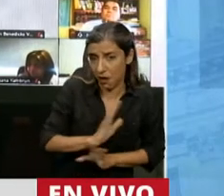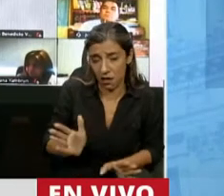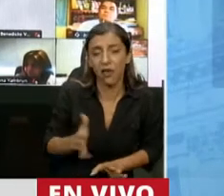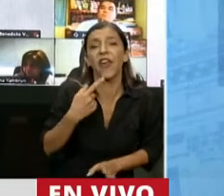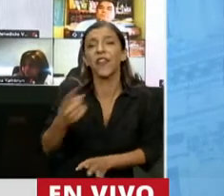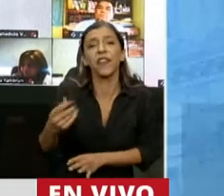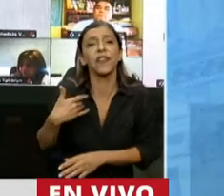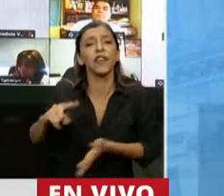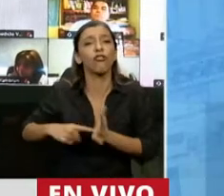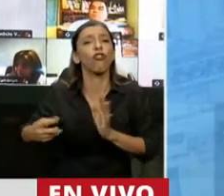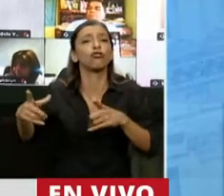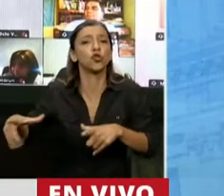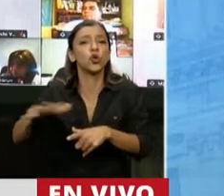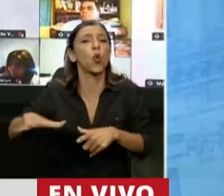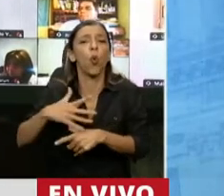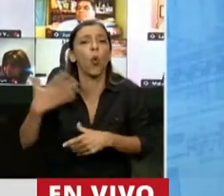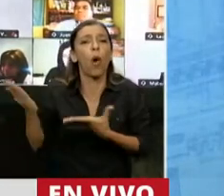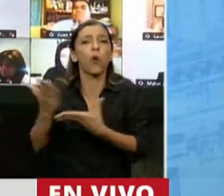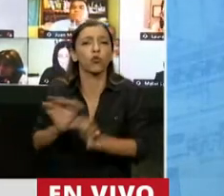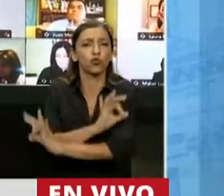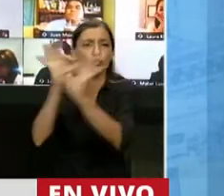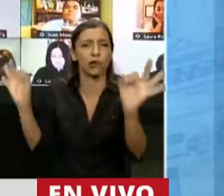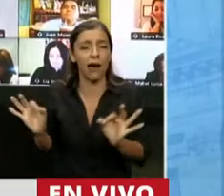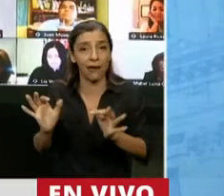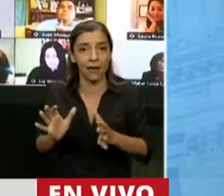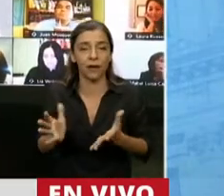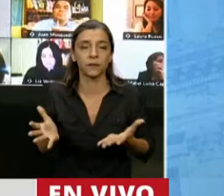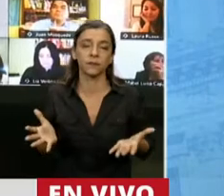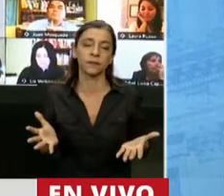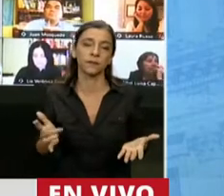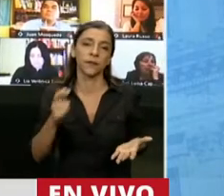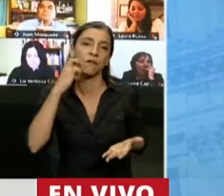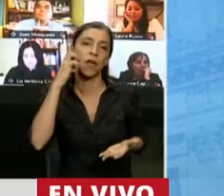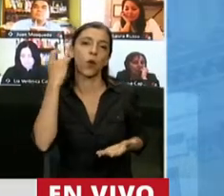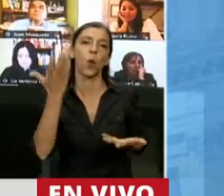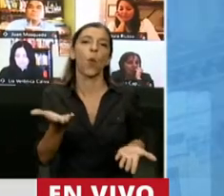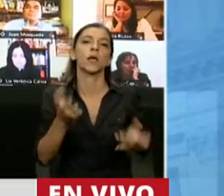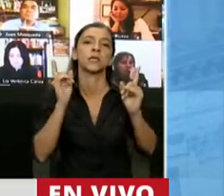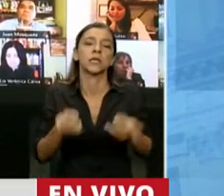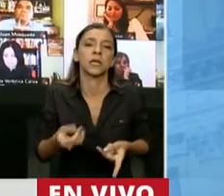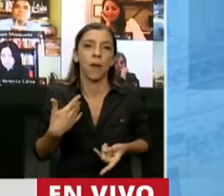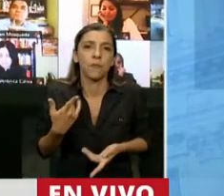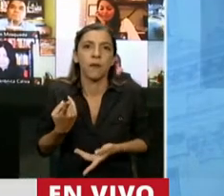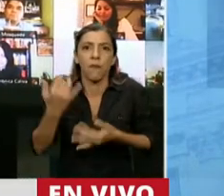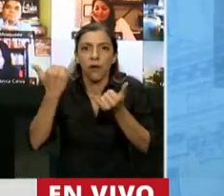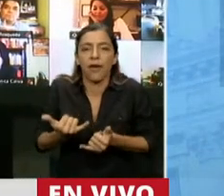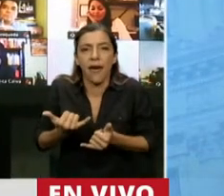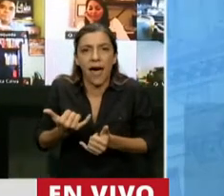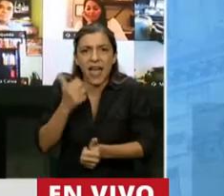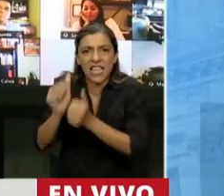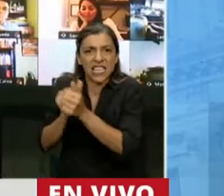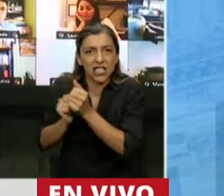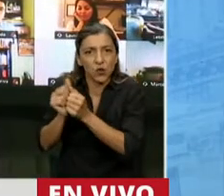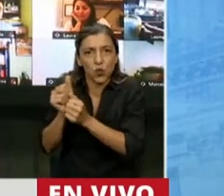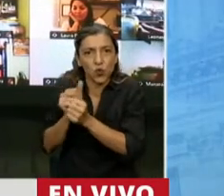de Buenos Aires no produce nada. Y un poquito de vergüenza le debiera dar a la unión industrial de la ciudad de Buenos Aires, de no